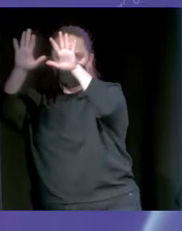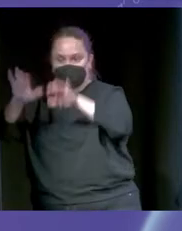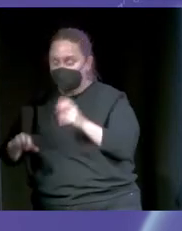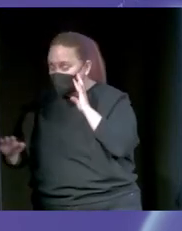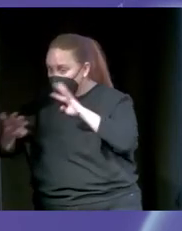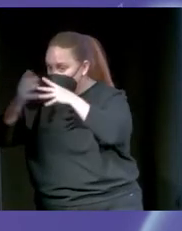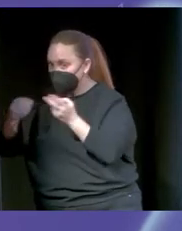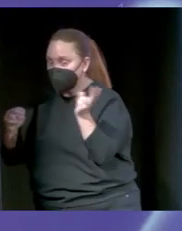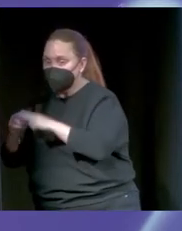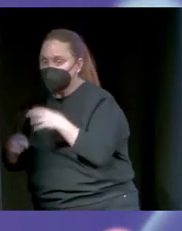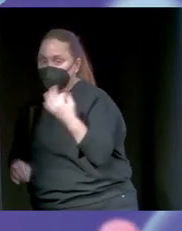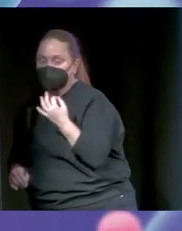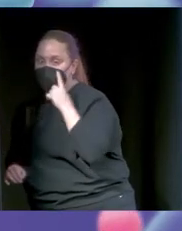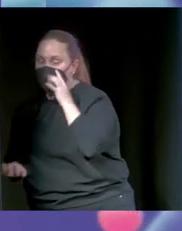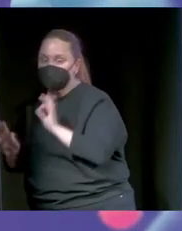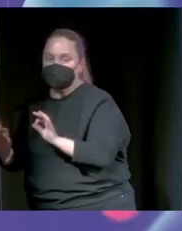internet.